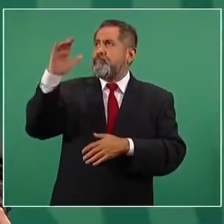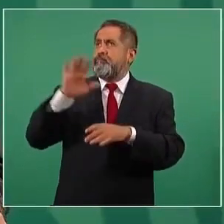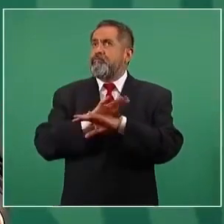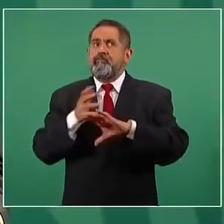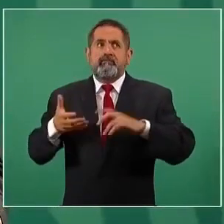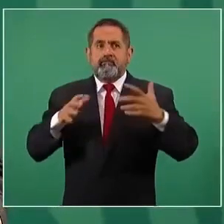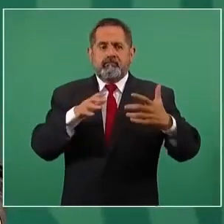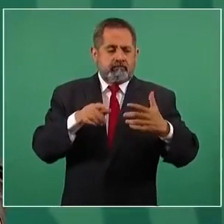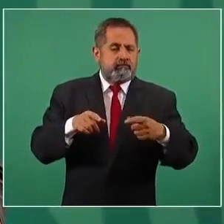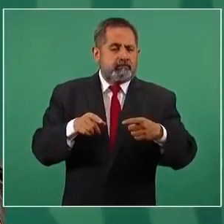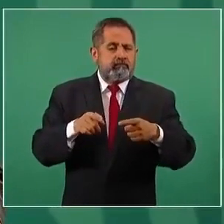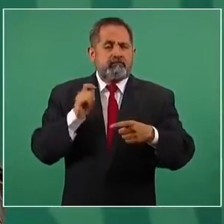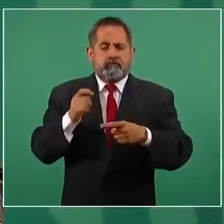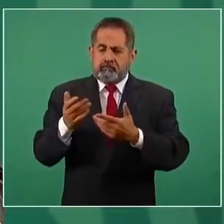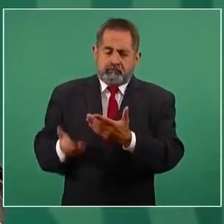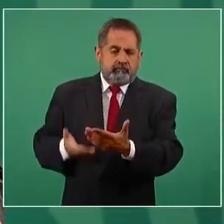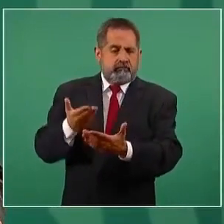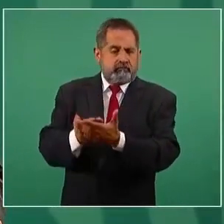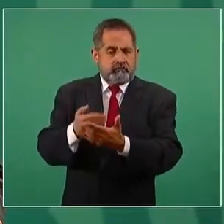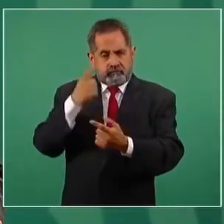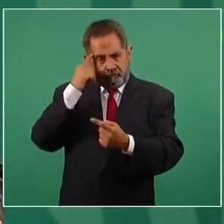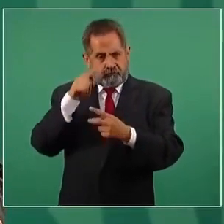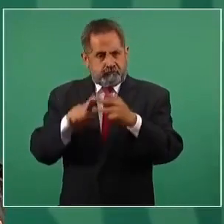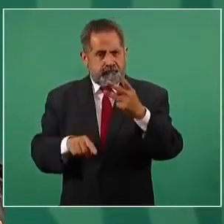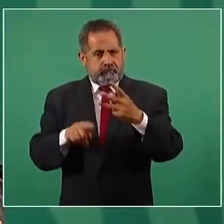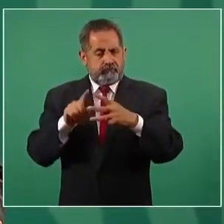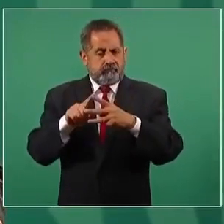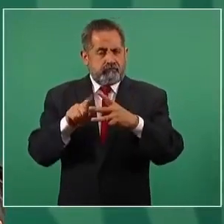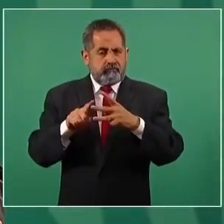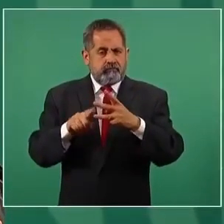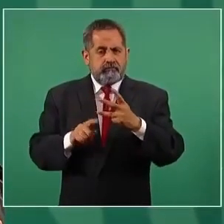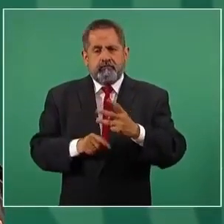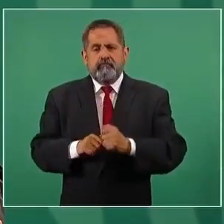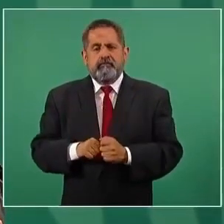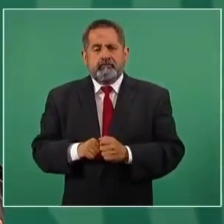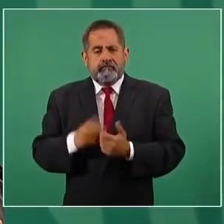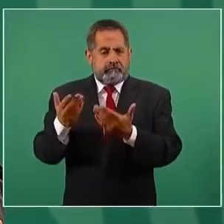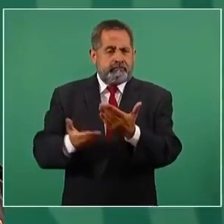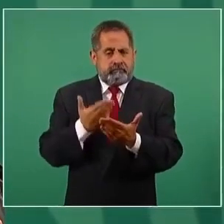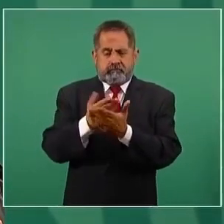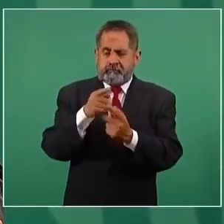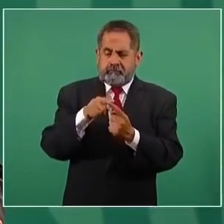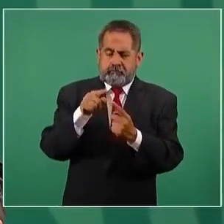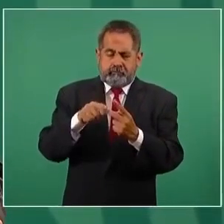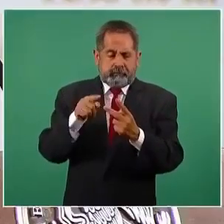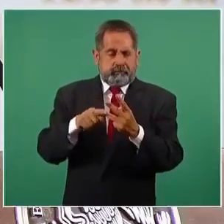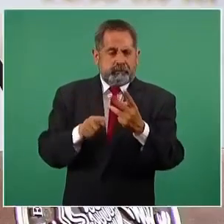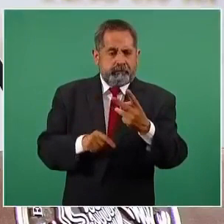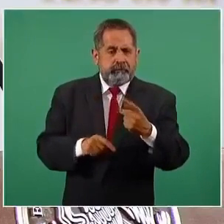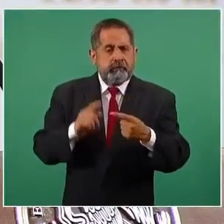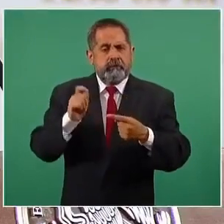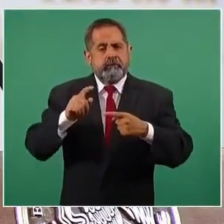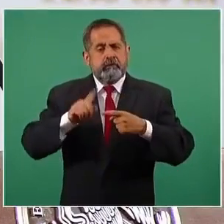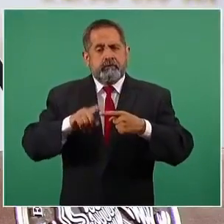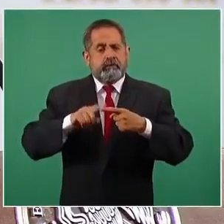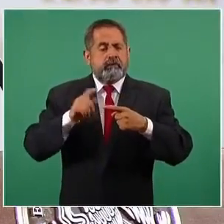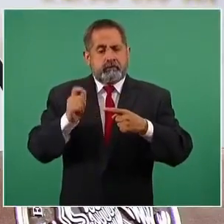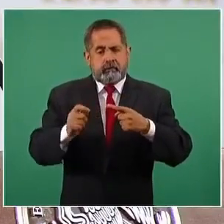consistió en tres propuestas. Primero,